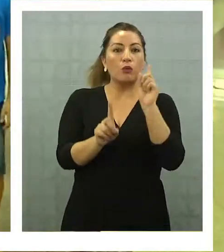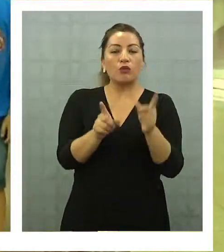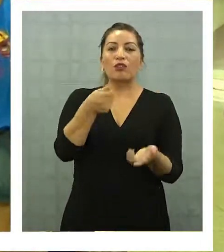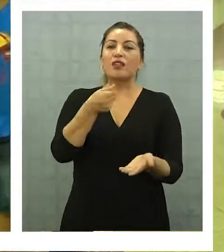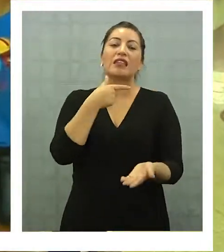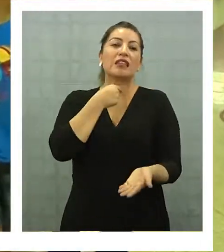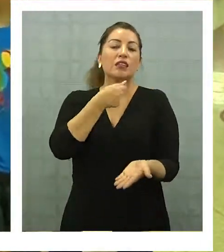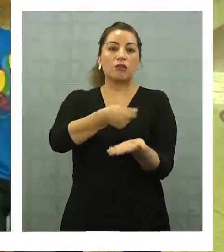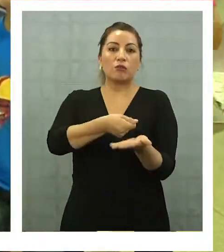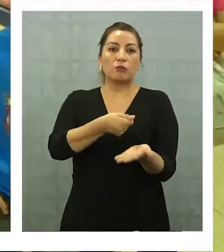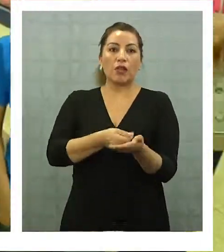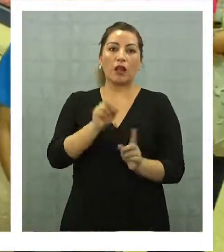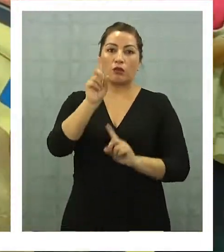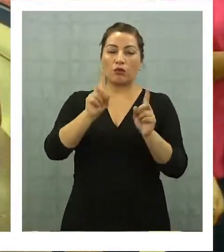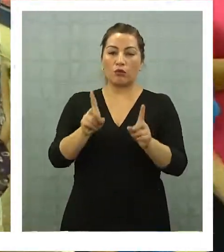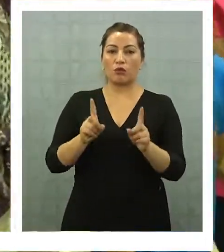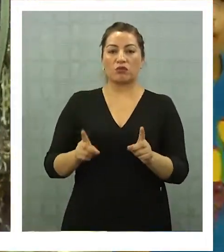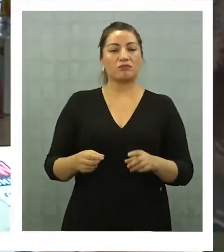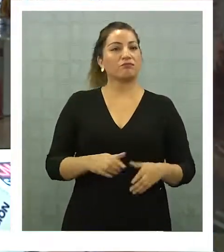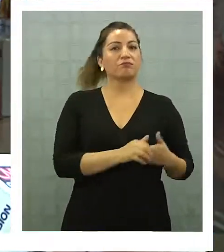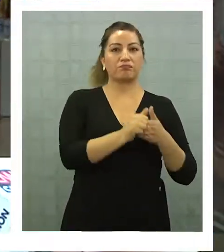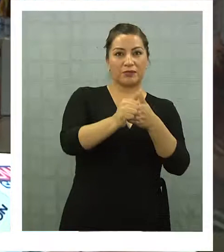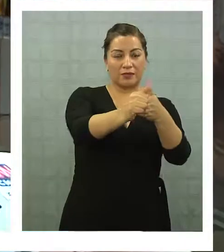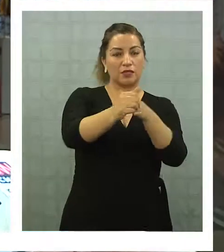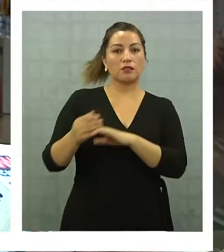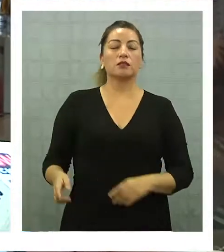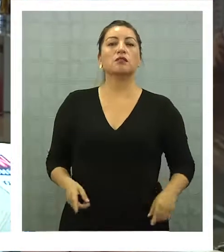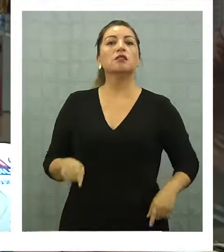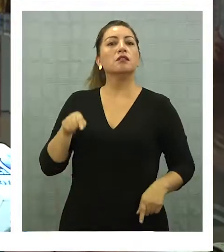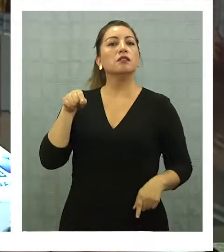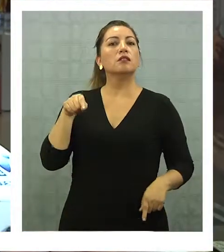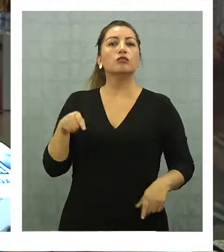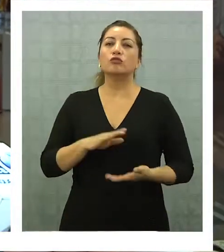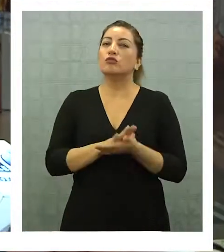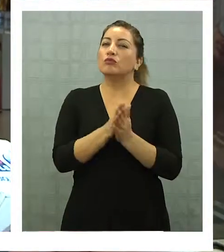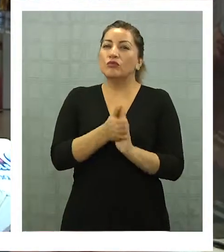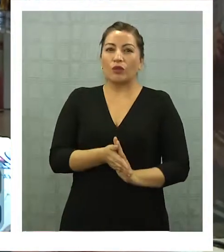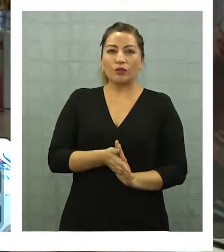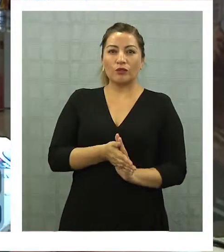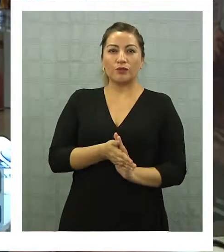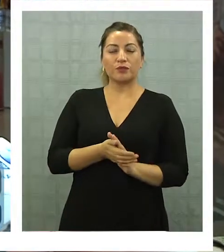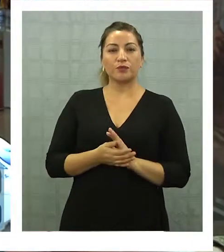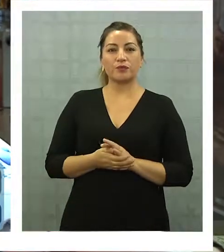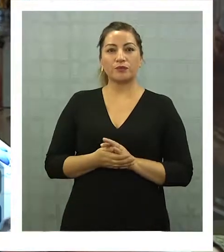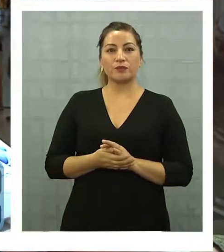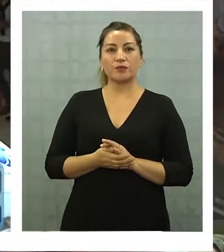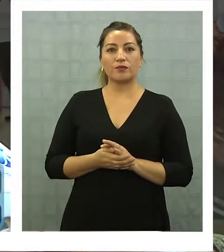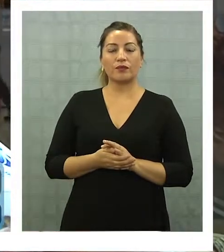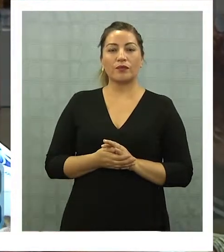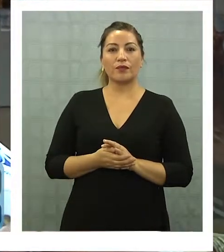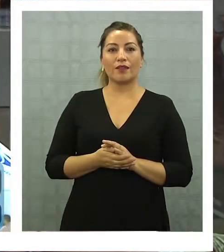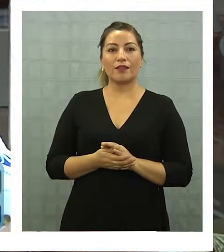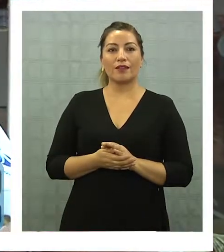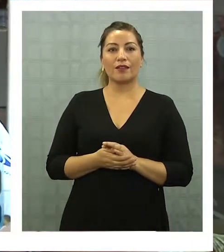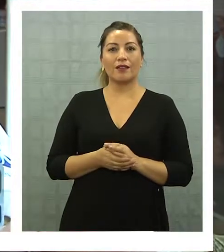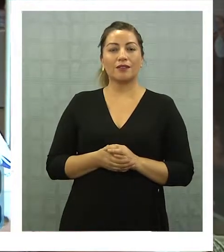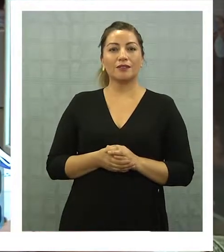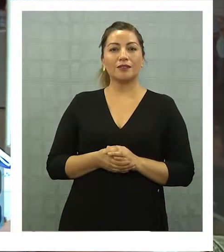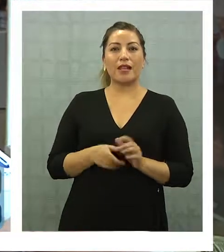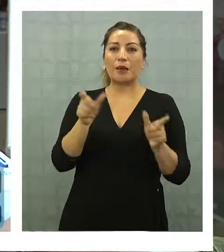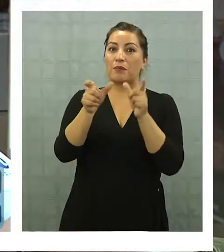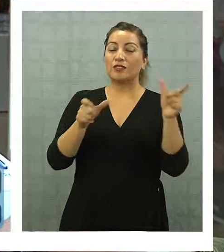quienes visiten Iquique. Mira, nosotros afortunadamente estamos con toda esta vorágine de